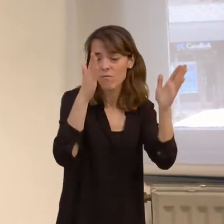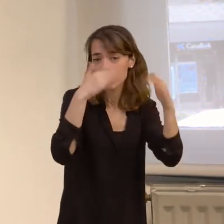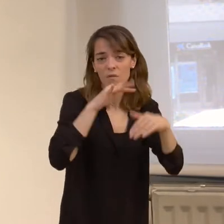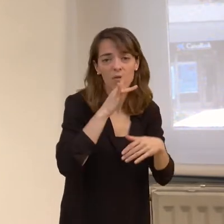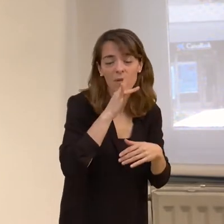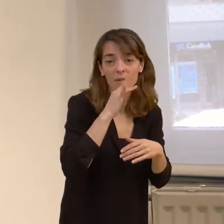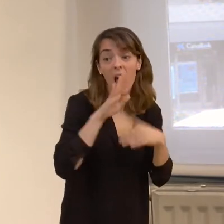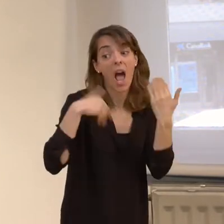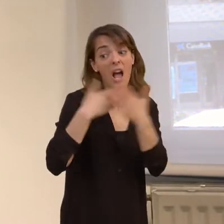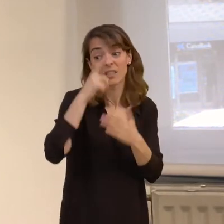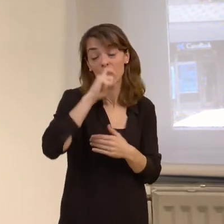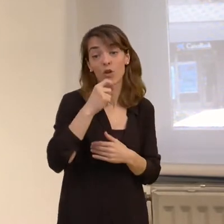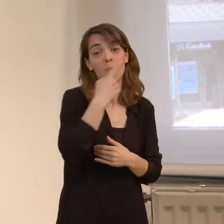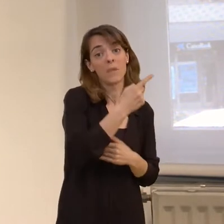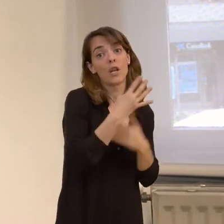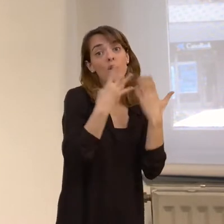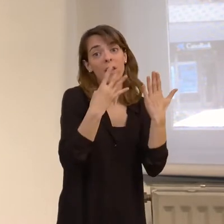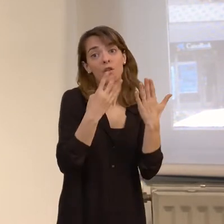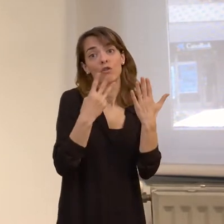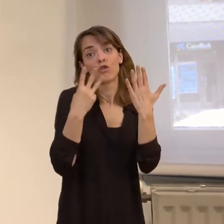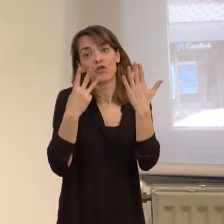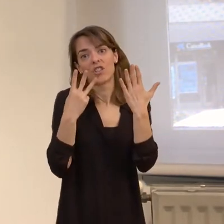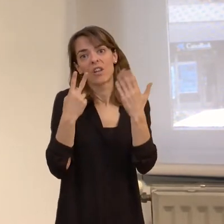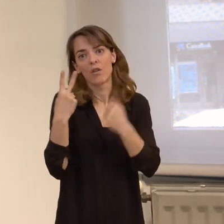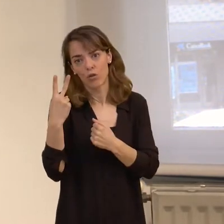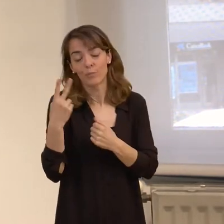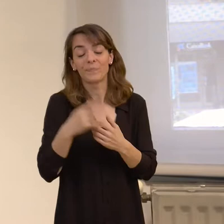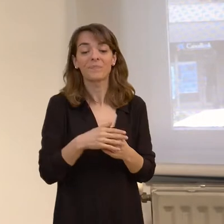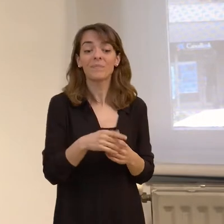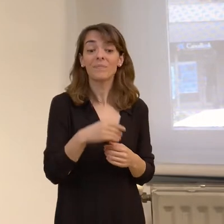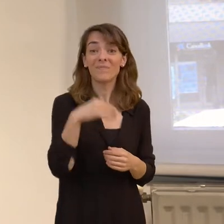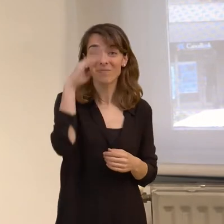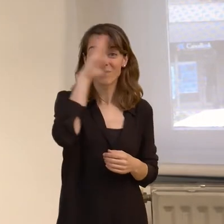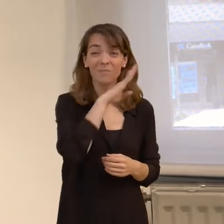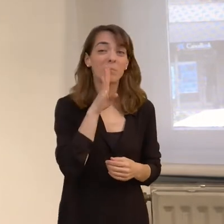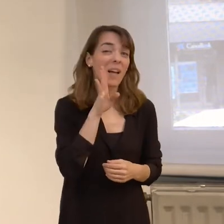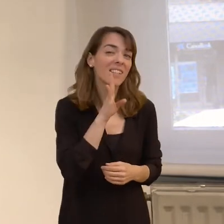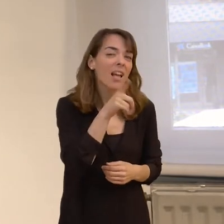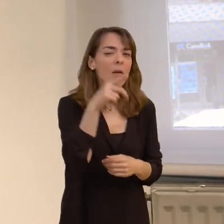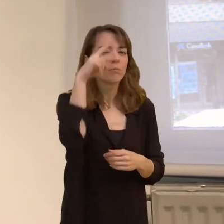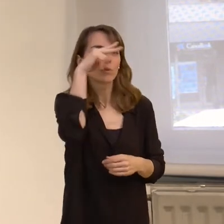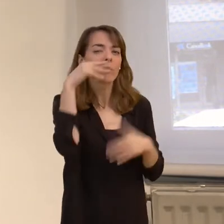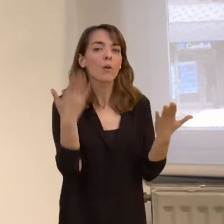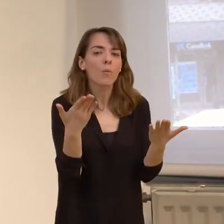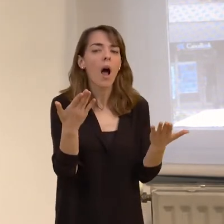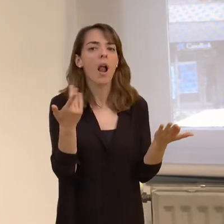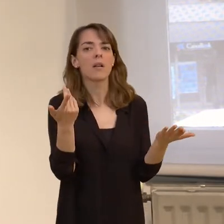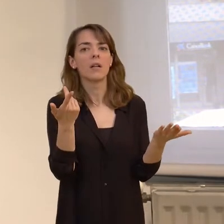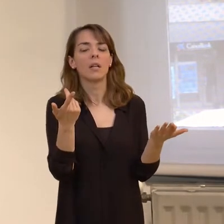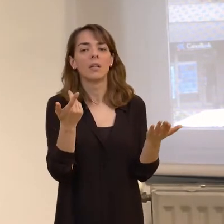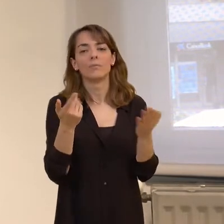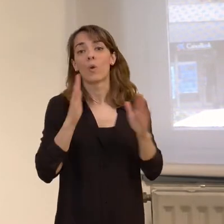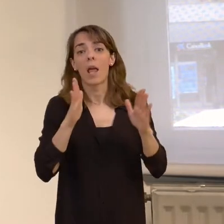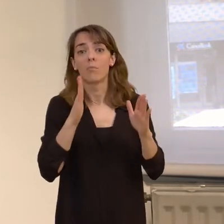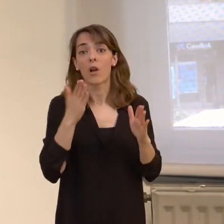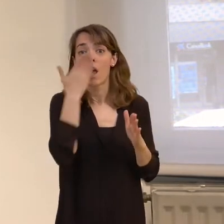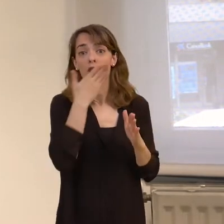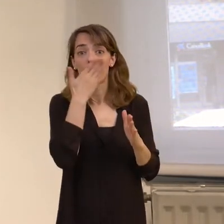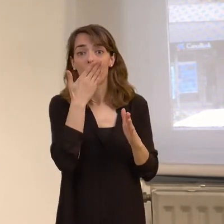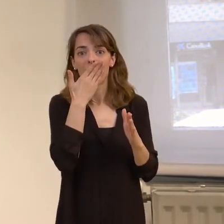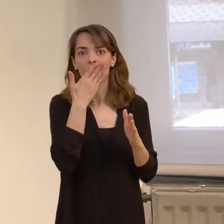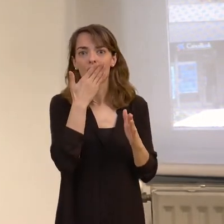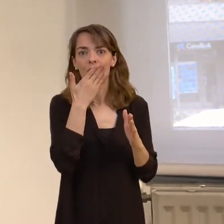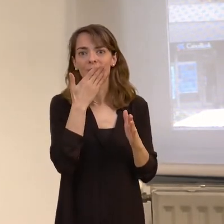en 1982. Y la preocupación de estos padres era verse alejados de sus hijos durante los periodos